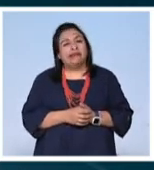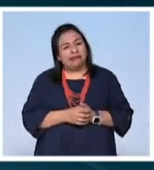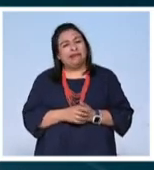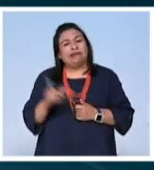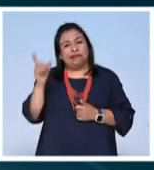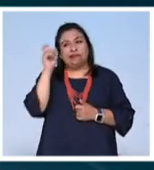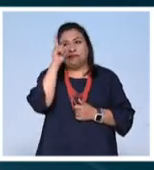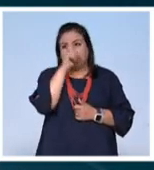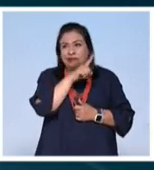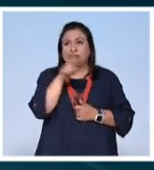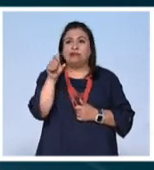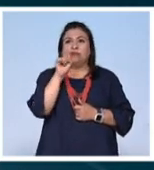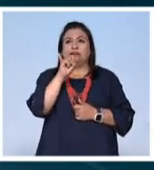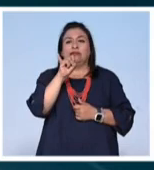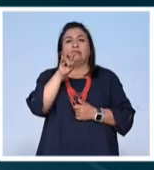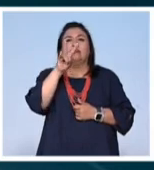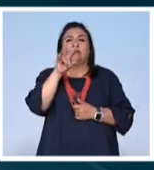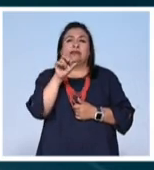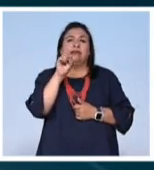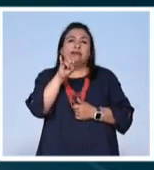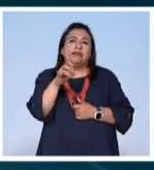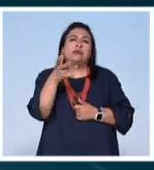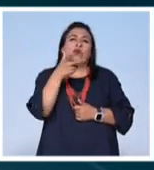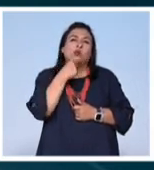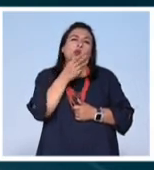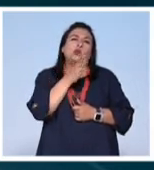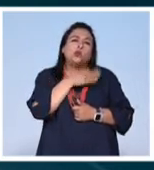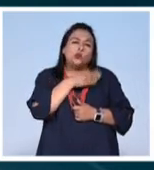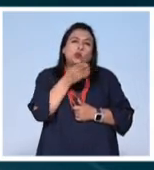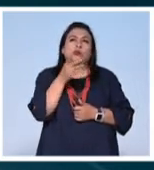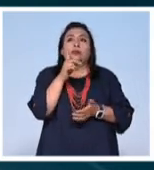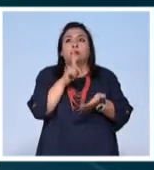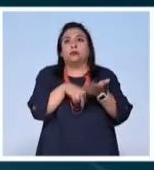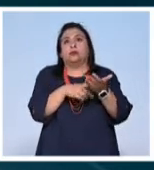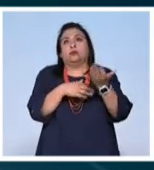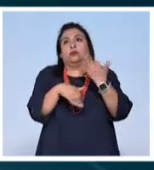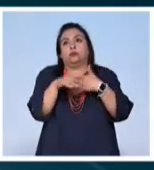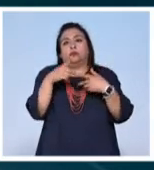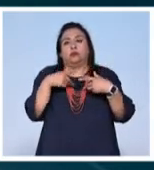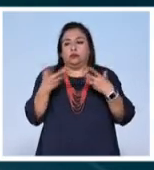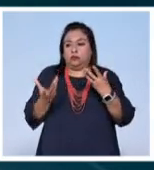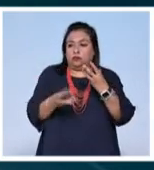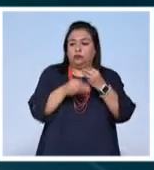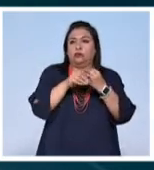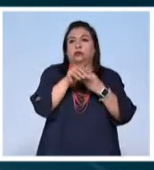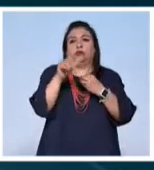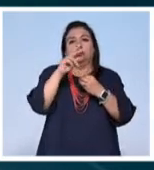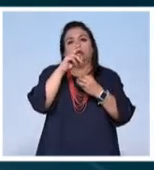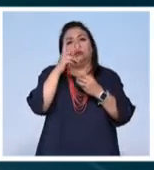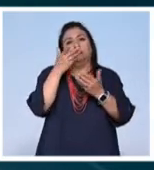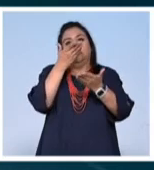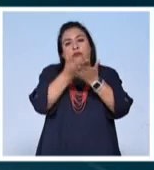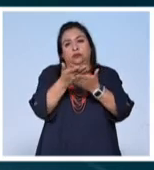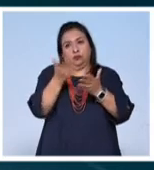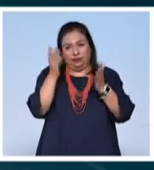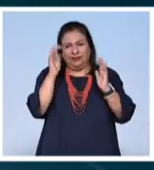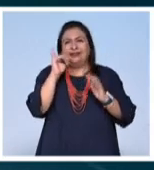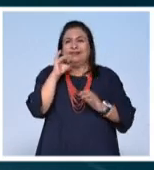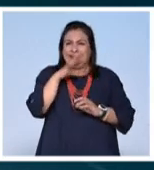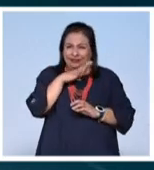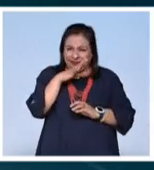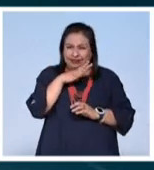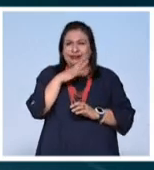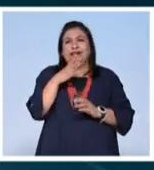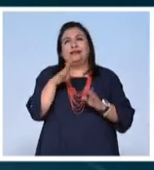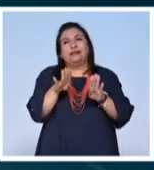difícilmente o sea Silva era a pesar que era un hombre muy generoso integraba a todo mundo en sus iniciativas digamos si hay como